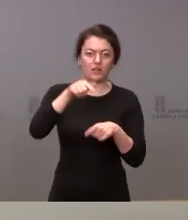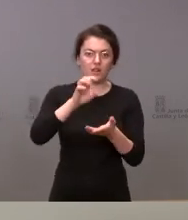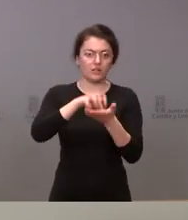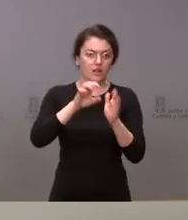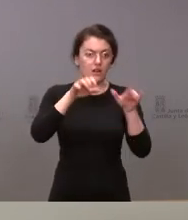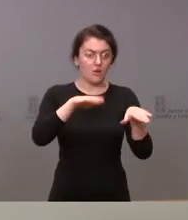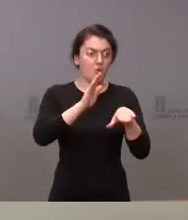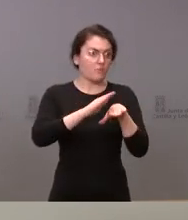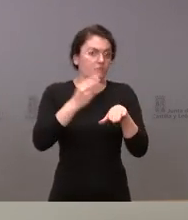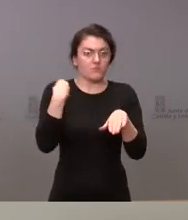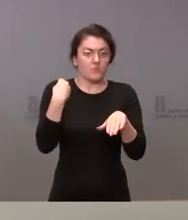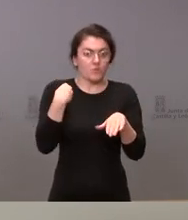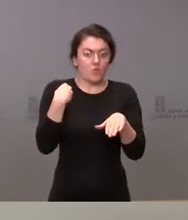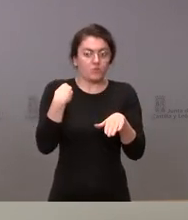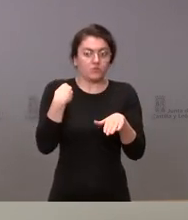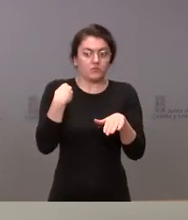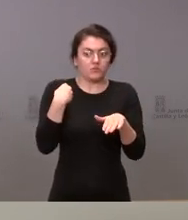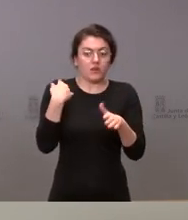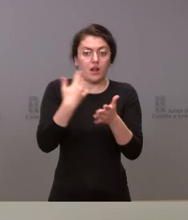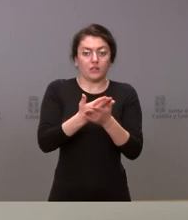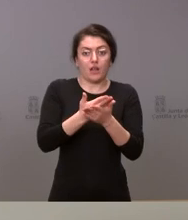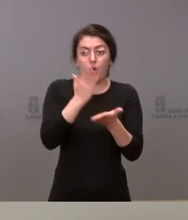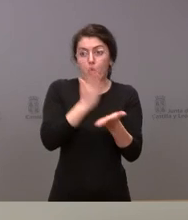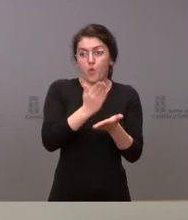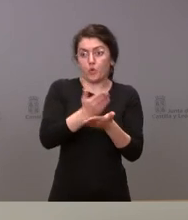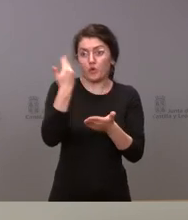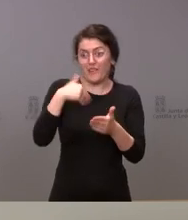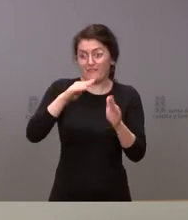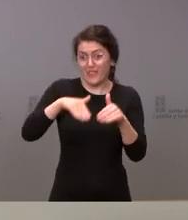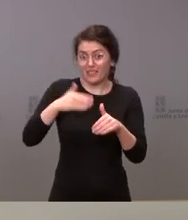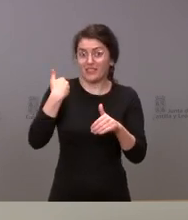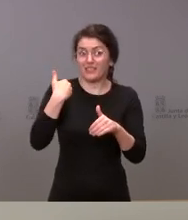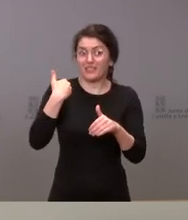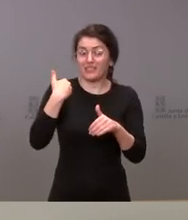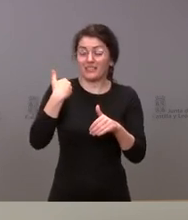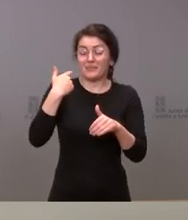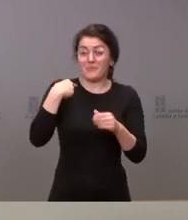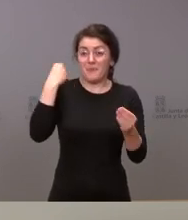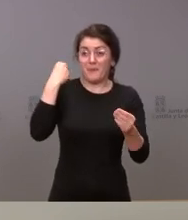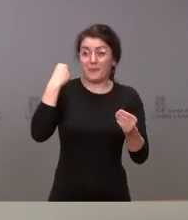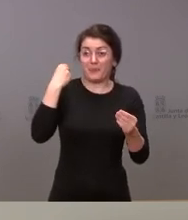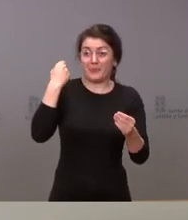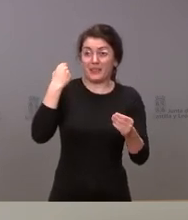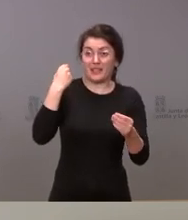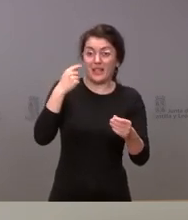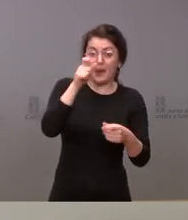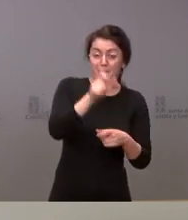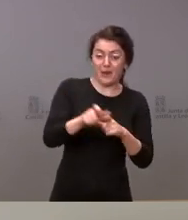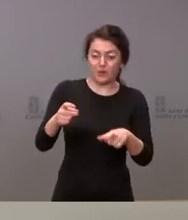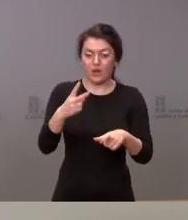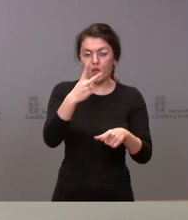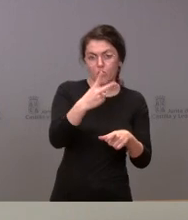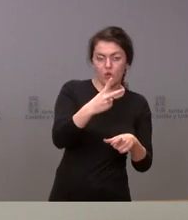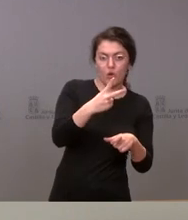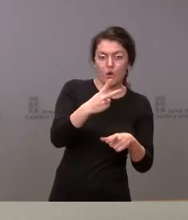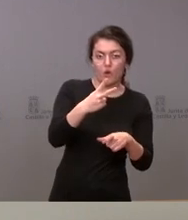curso y ha habido dos personas entre Ucrania y Lituania creo recordar que sí que han decidido venir y ya les tenemos aquí